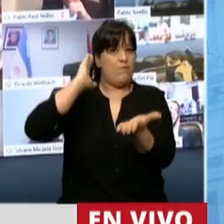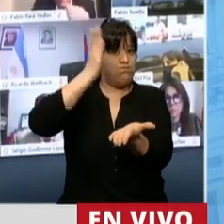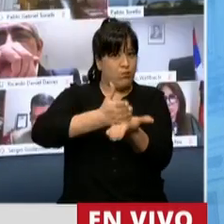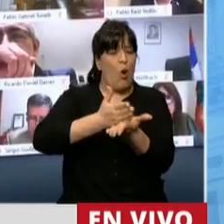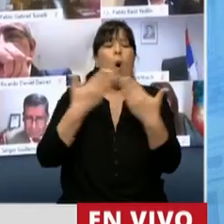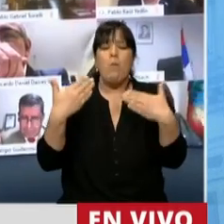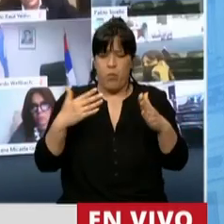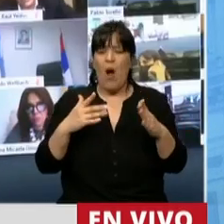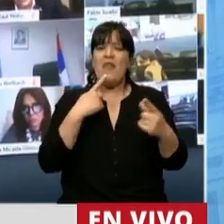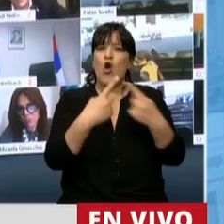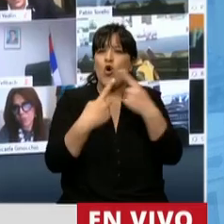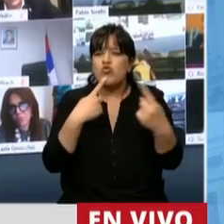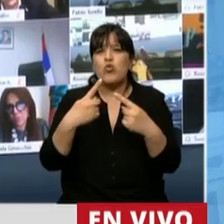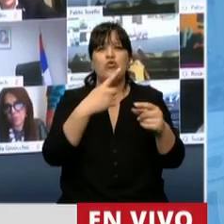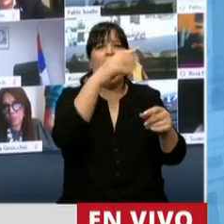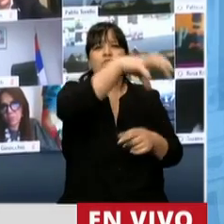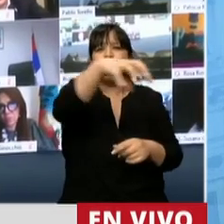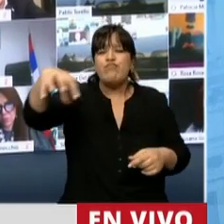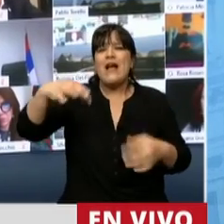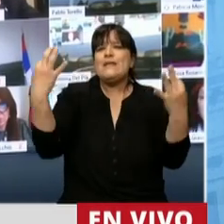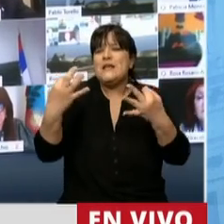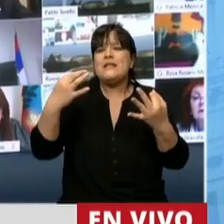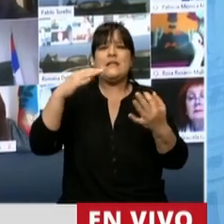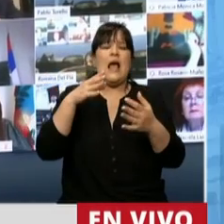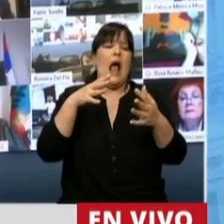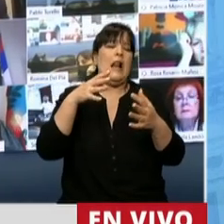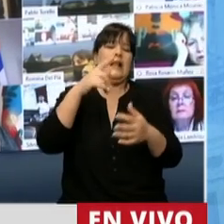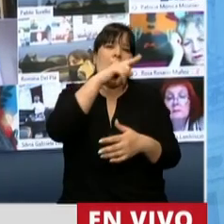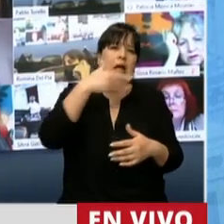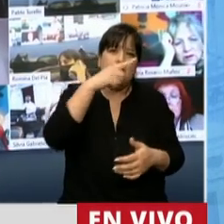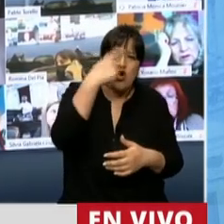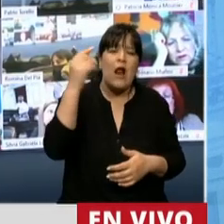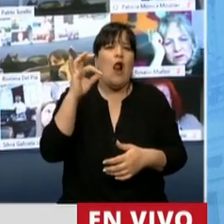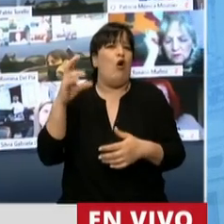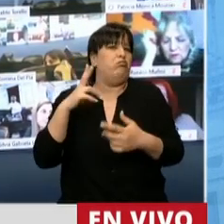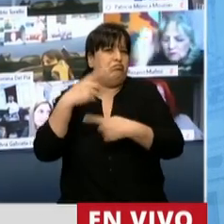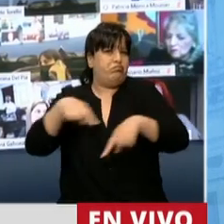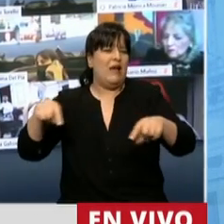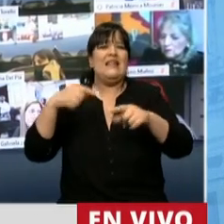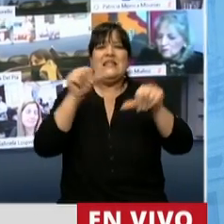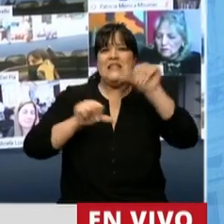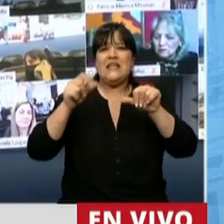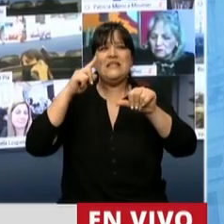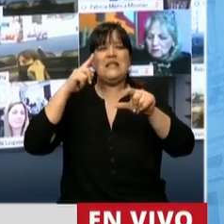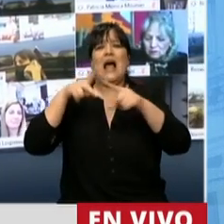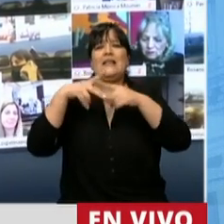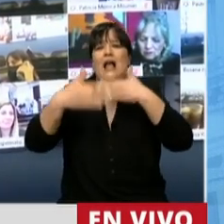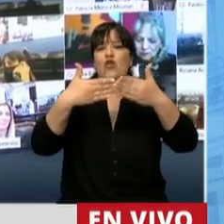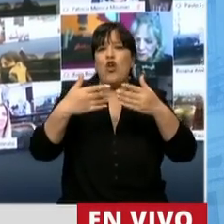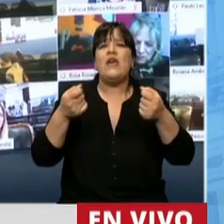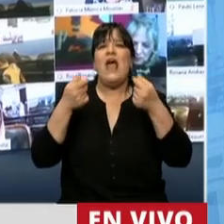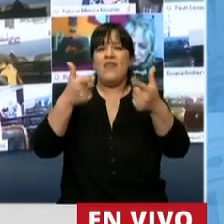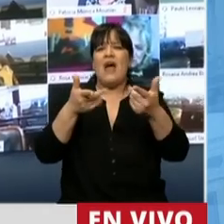podrá consultar a organismos especializados del sistema nacional y o provincial de innovación ciencia y tecnología para recibir